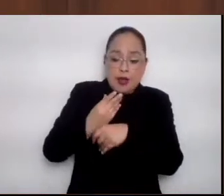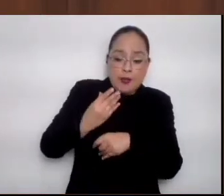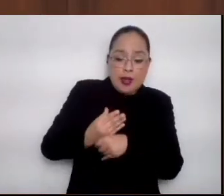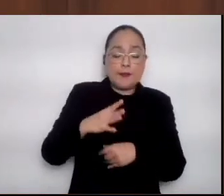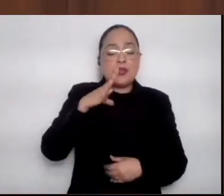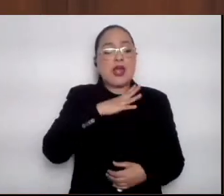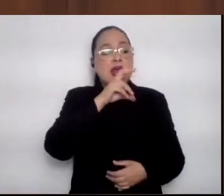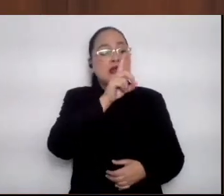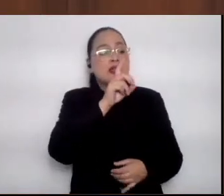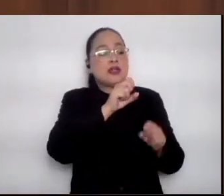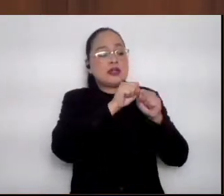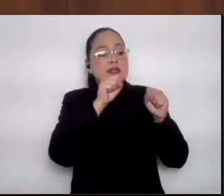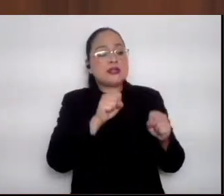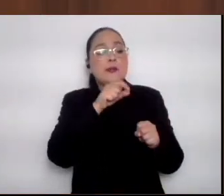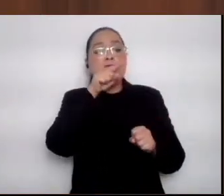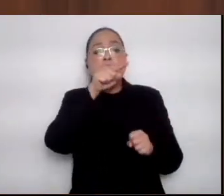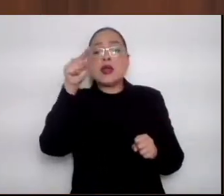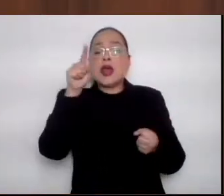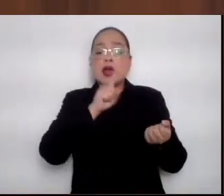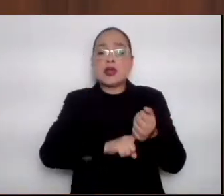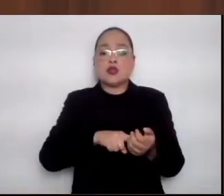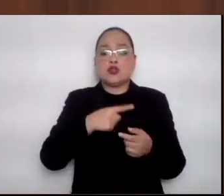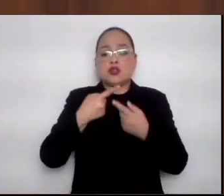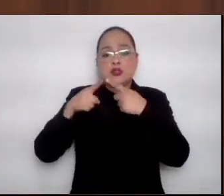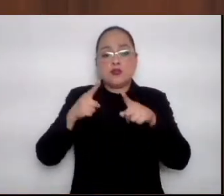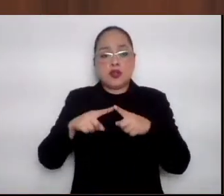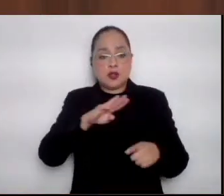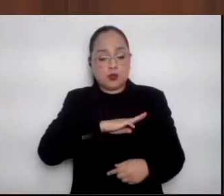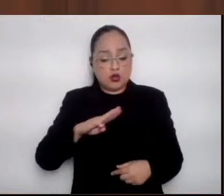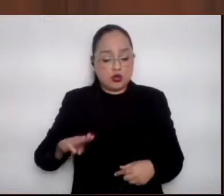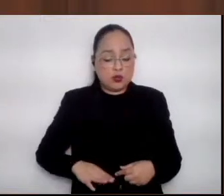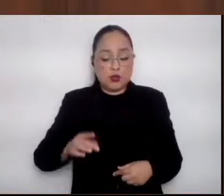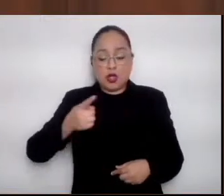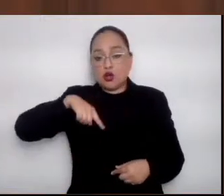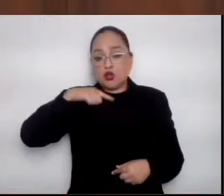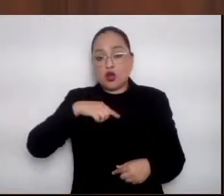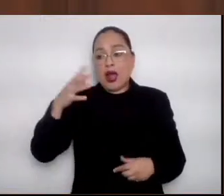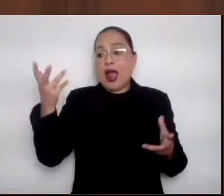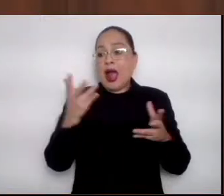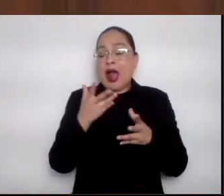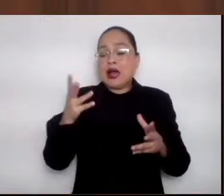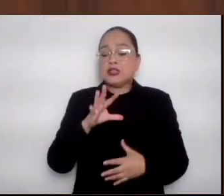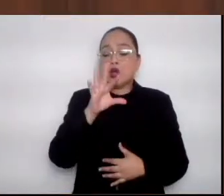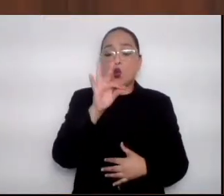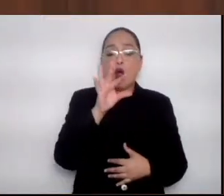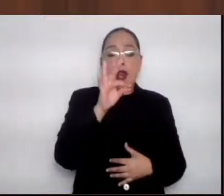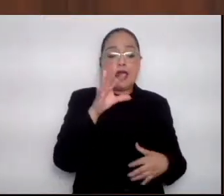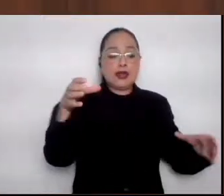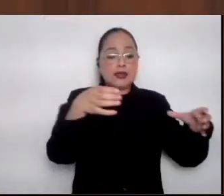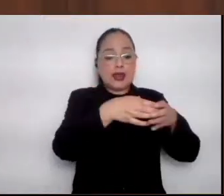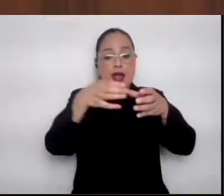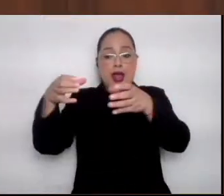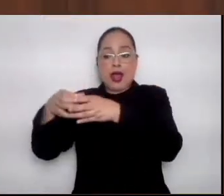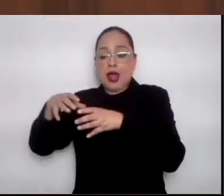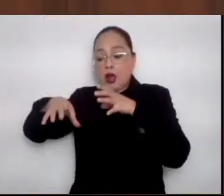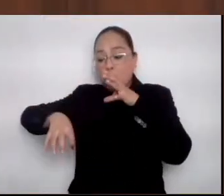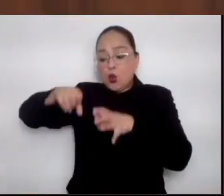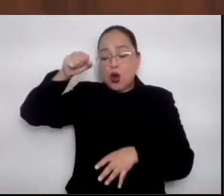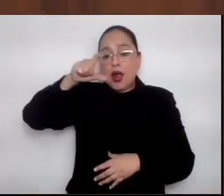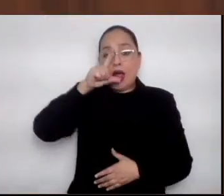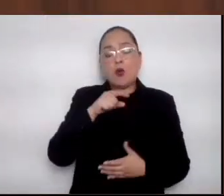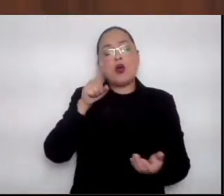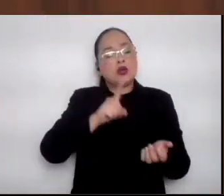potable en distintos municipios del Estado y hemos perforado 40 pozos, de los cuales cuatro están precisamente en el municipio de Catepec,